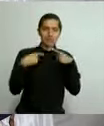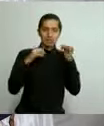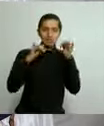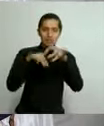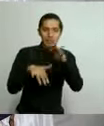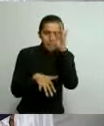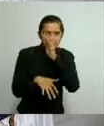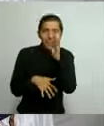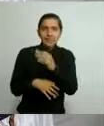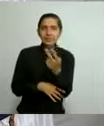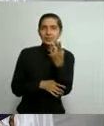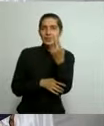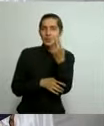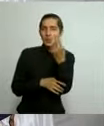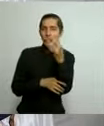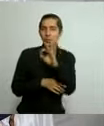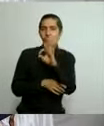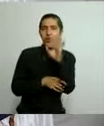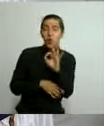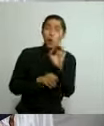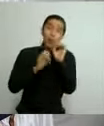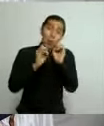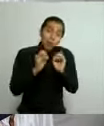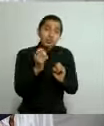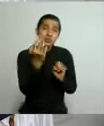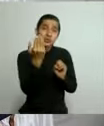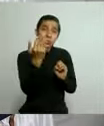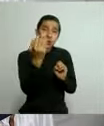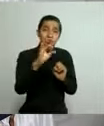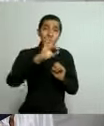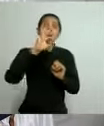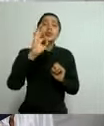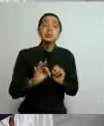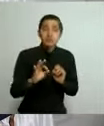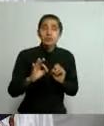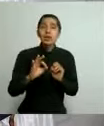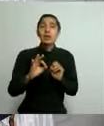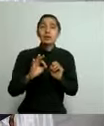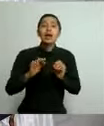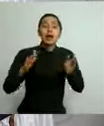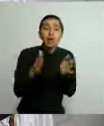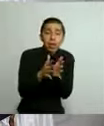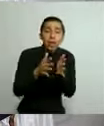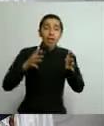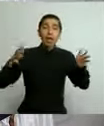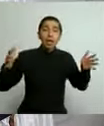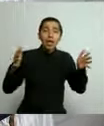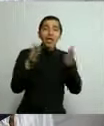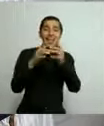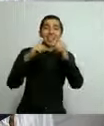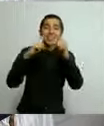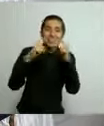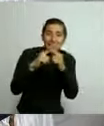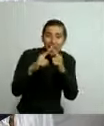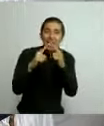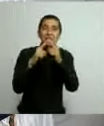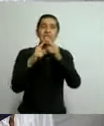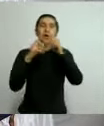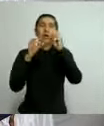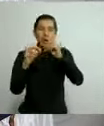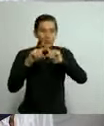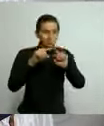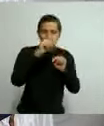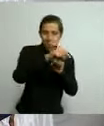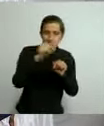en un 25% o 50% de acuerdo al tamaño del templo, de la iglesia o la capilla.